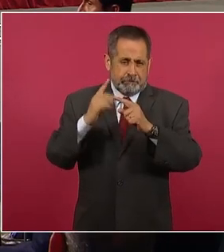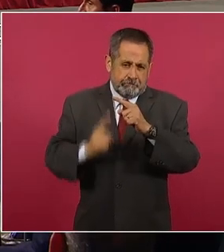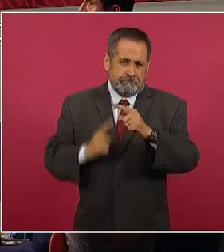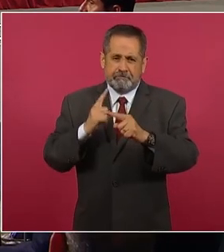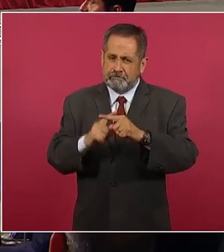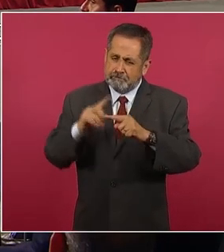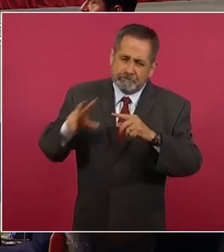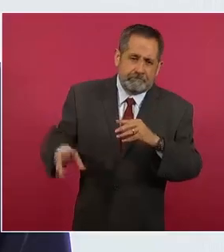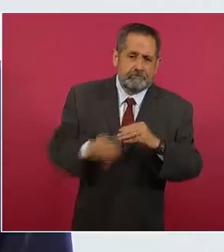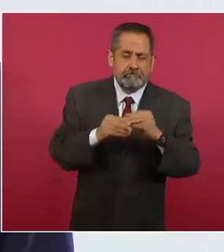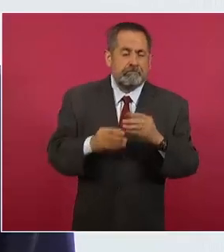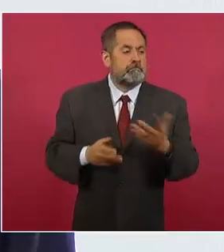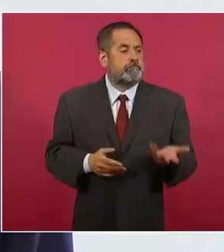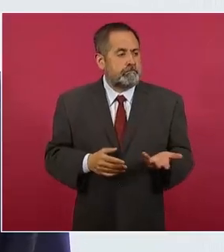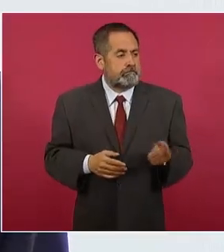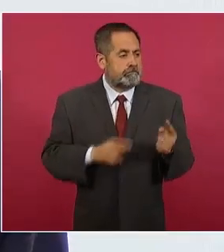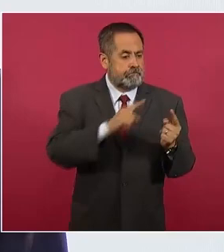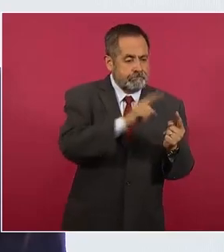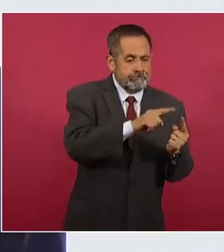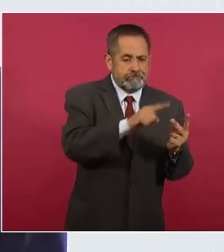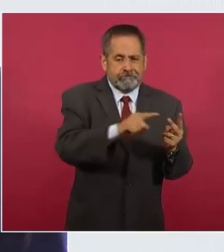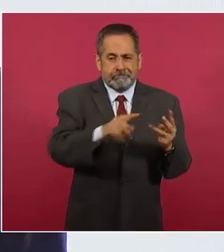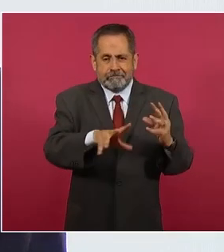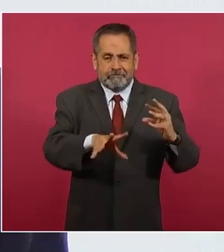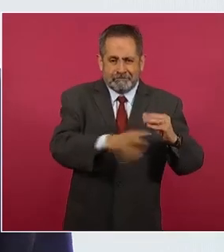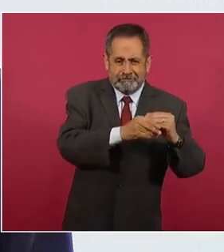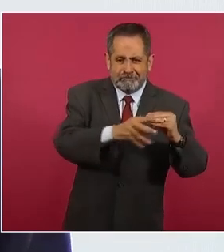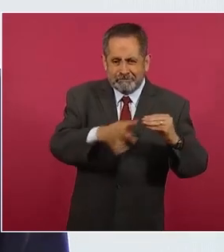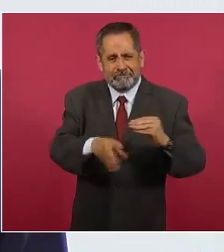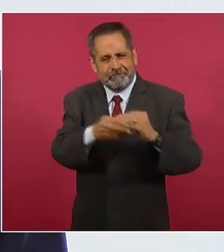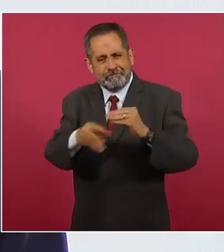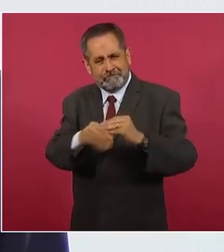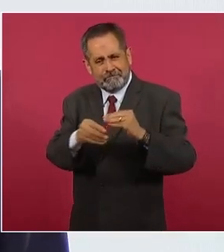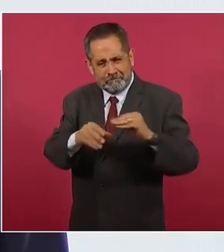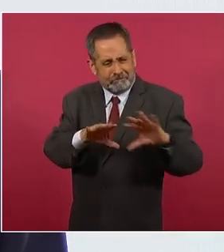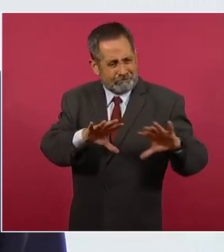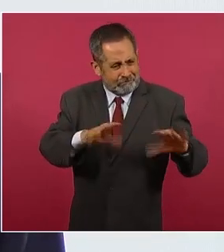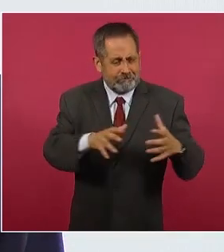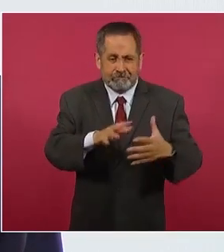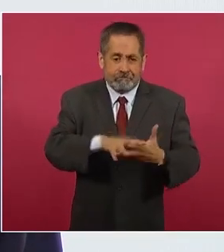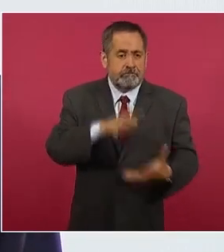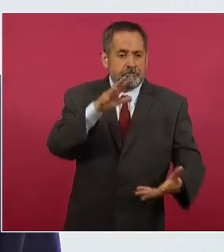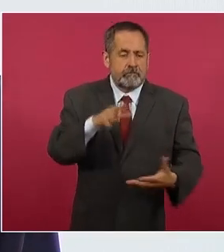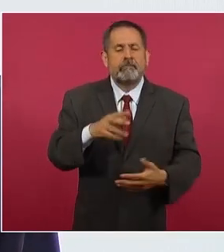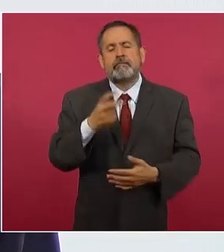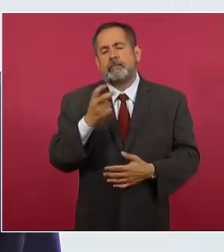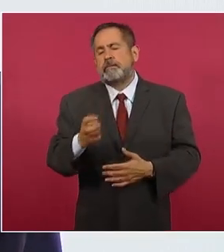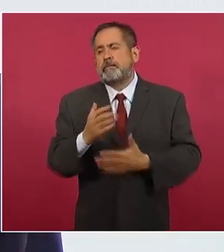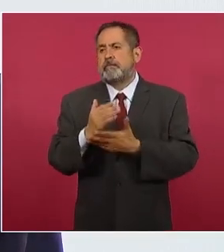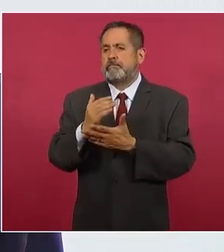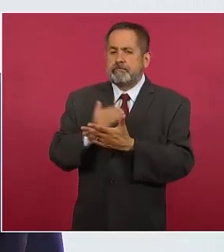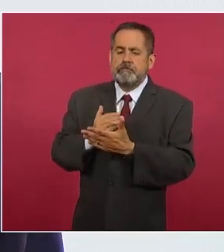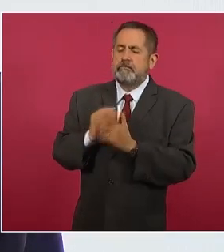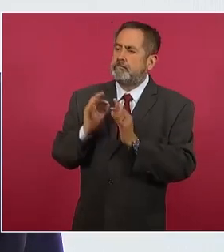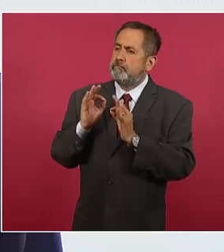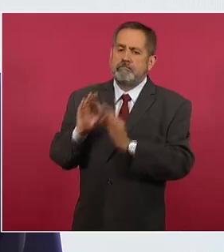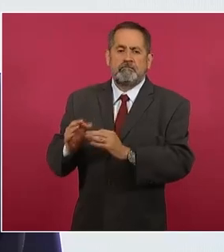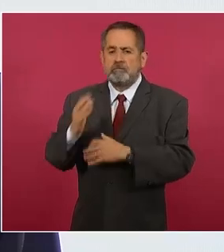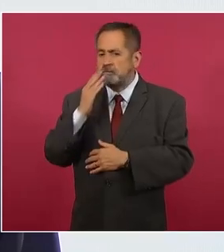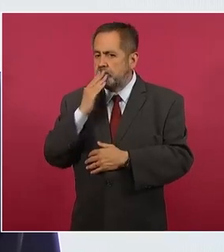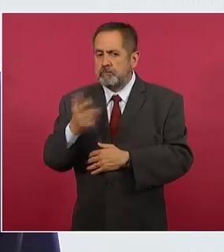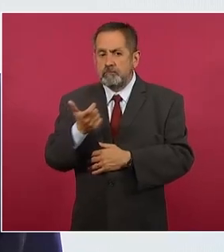enfocamos. Esto aminora la presión de